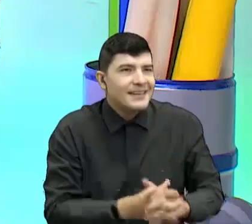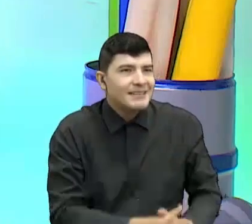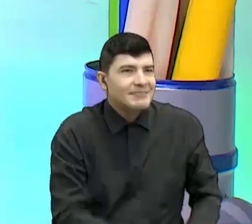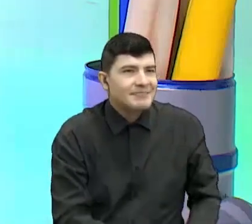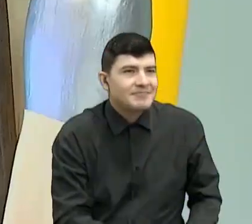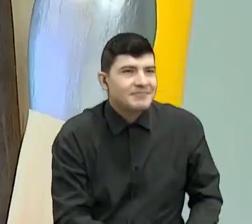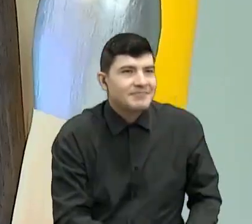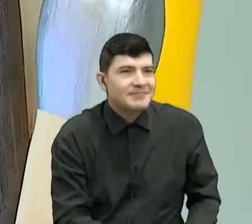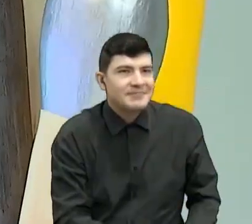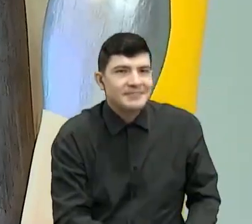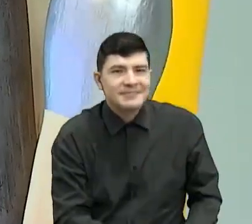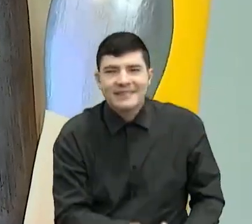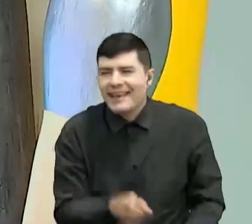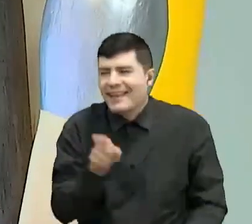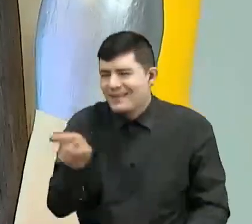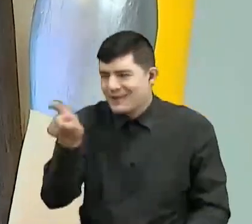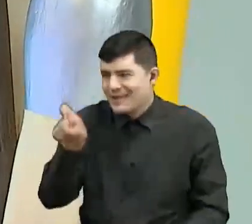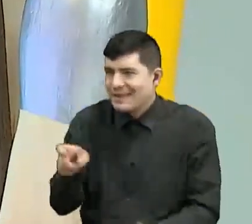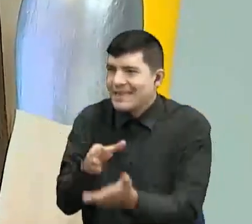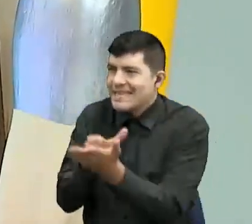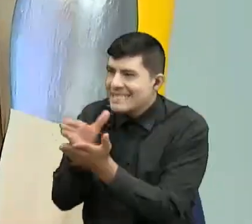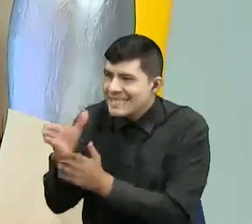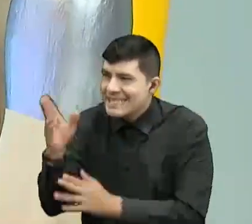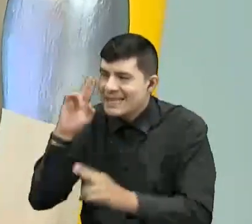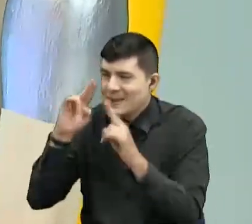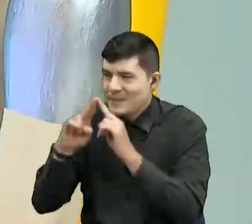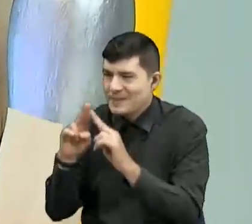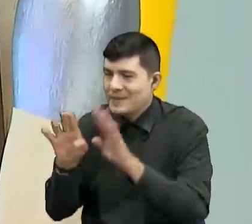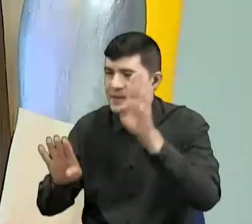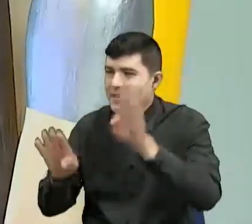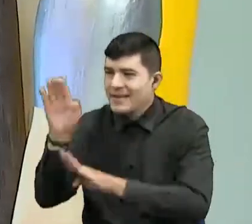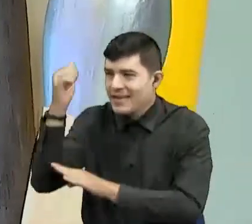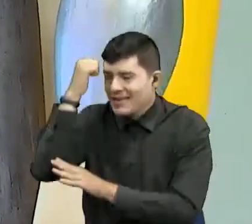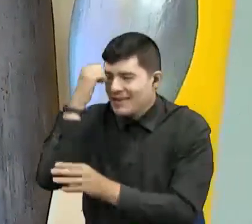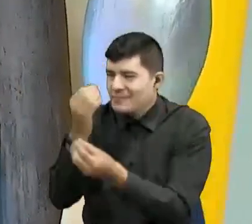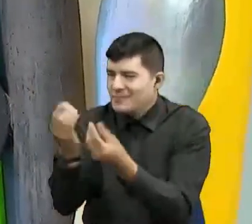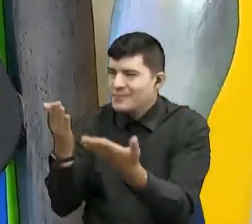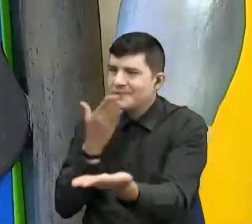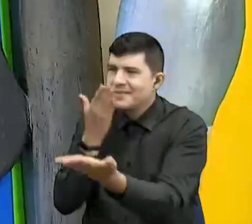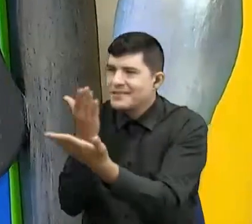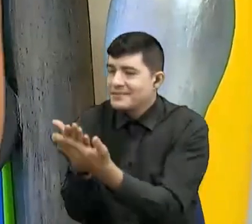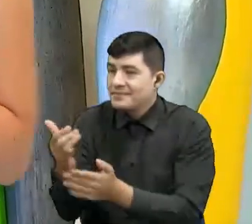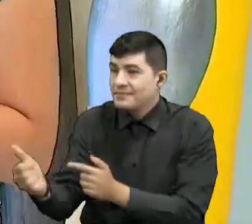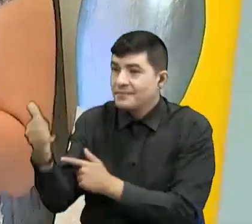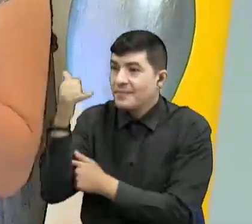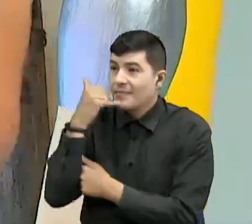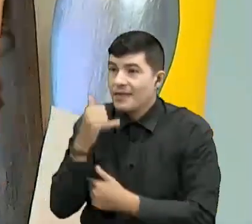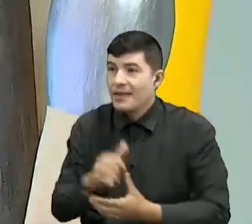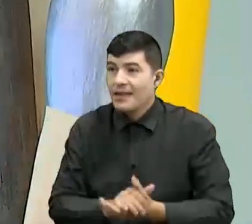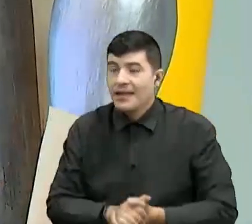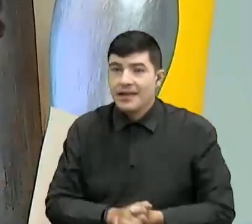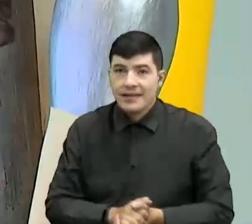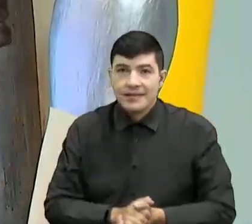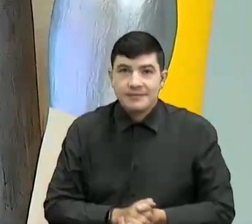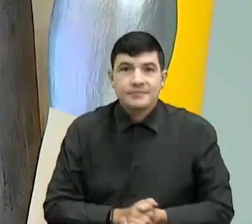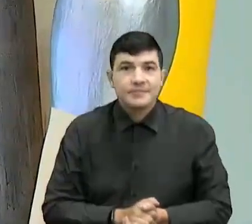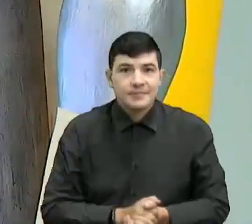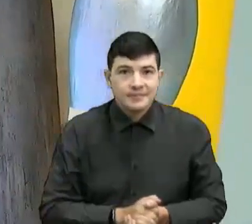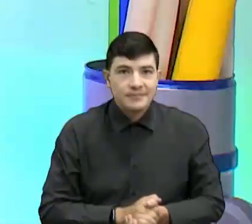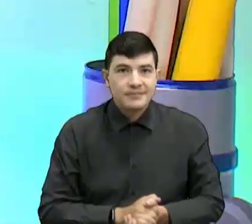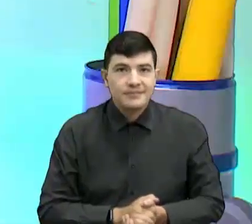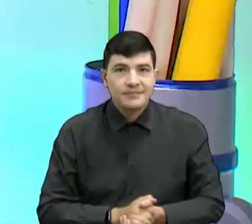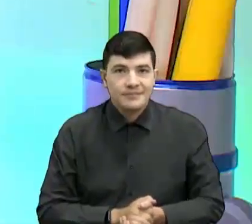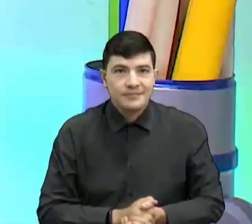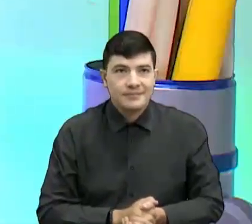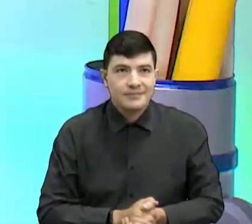tienes que seguir entonces conectada con nosotros. Gracias, mi amor, por llamarnos. Mi querido señor Torpe... Perdón. Doctor